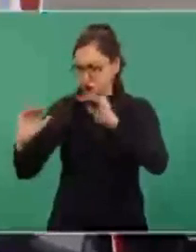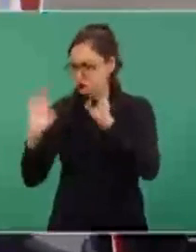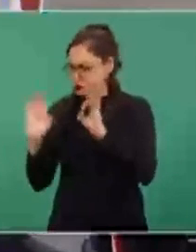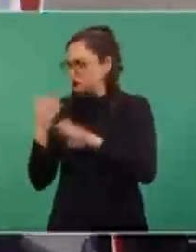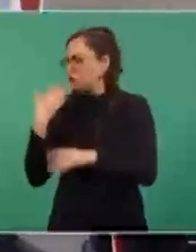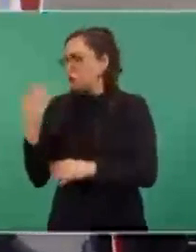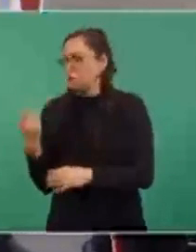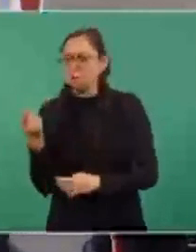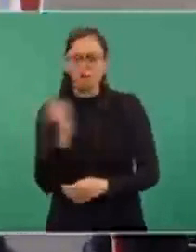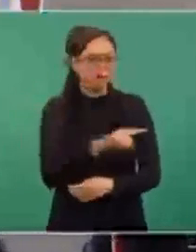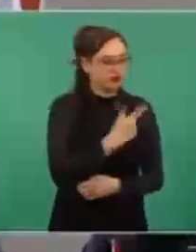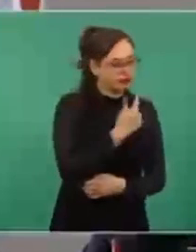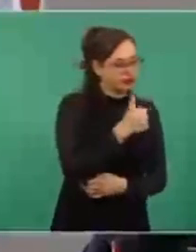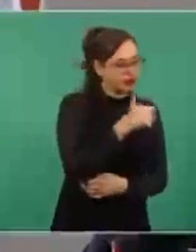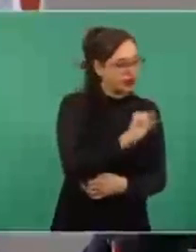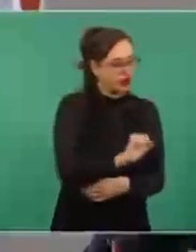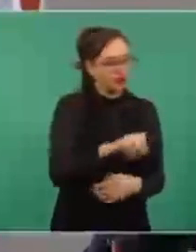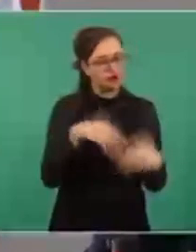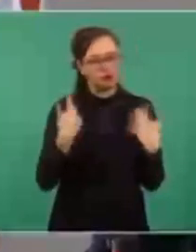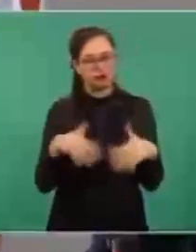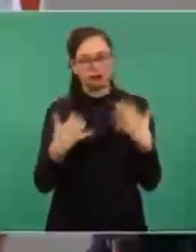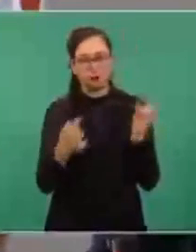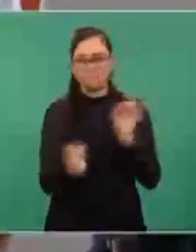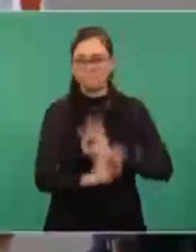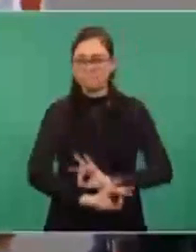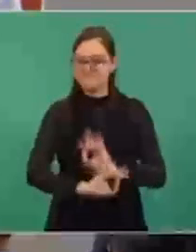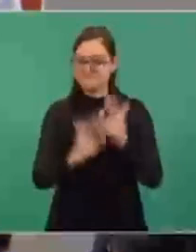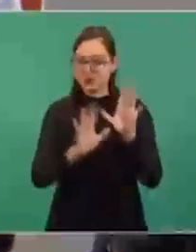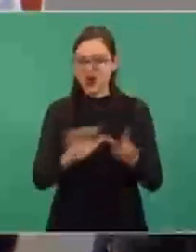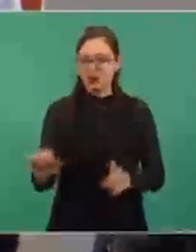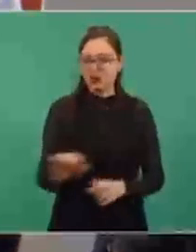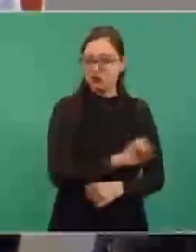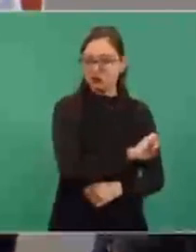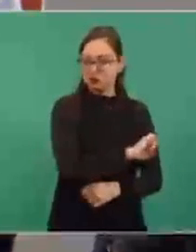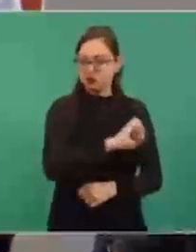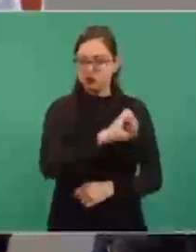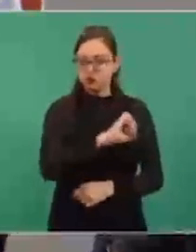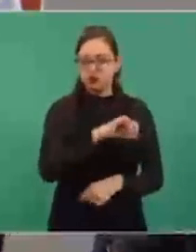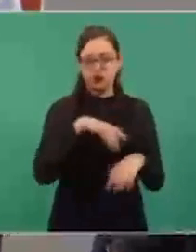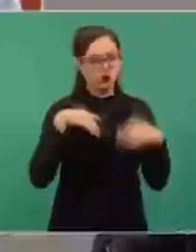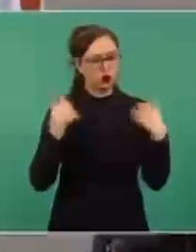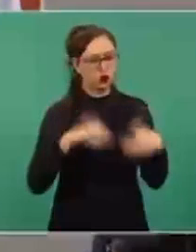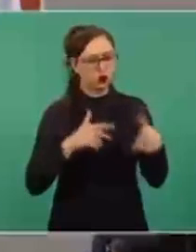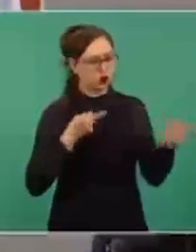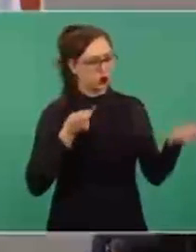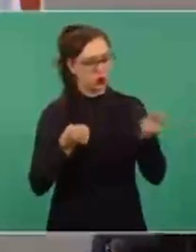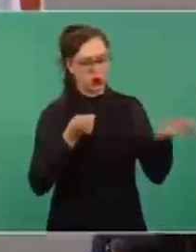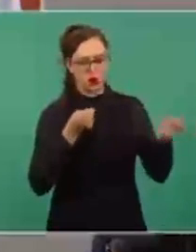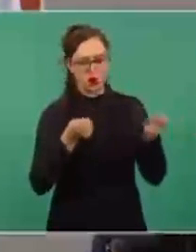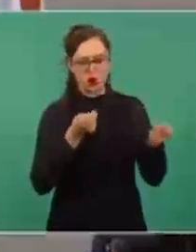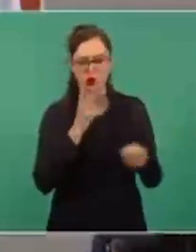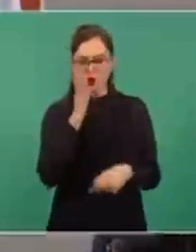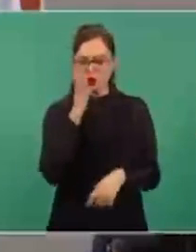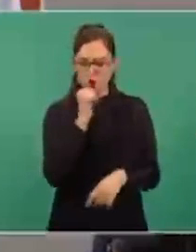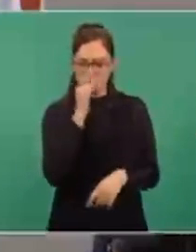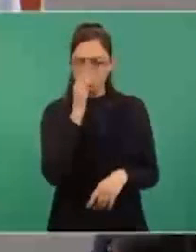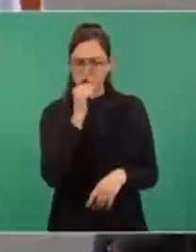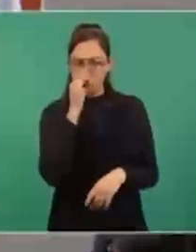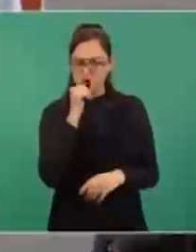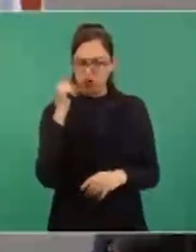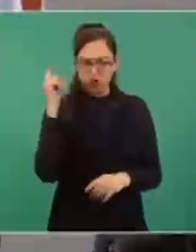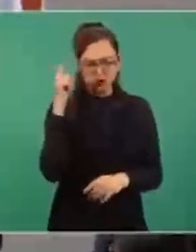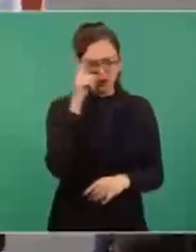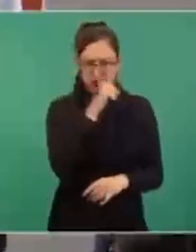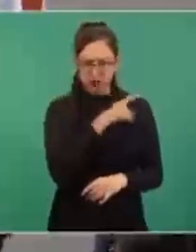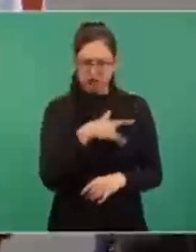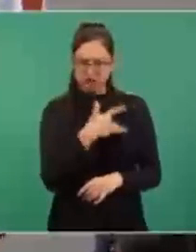sí se nos estaba saliendo de control. Por